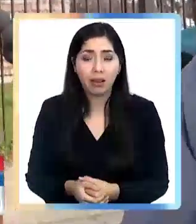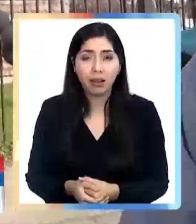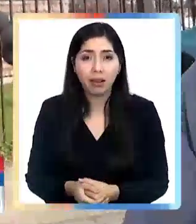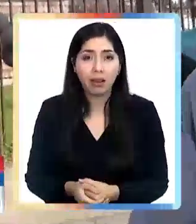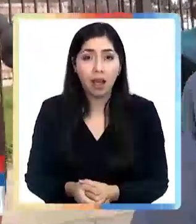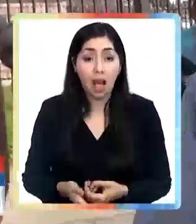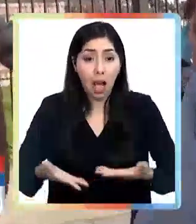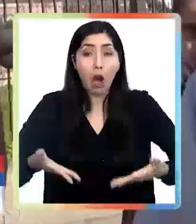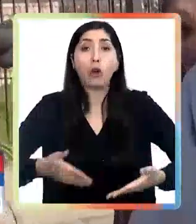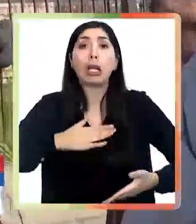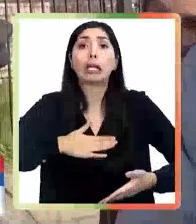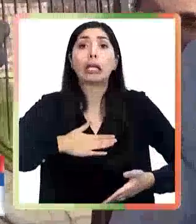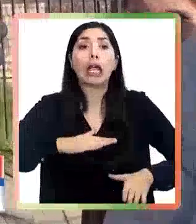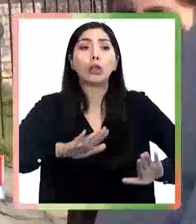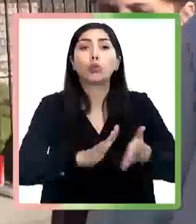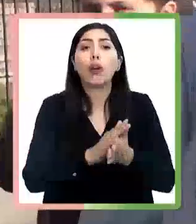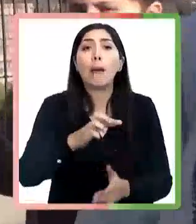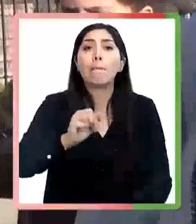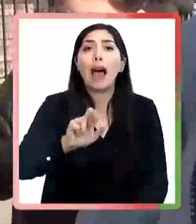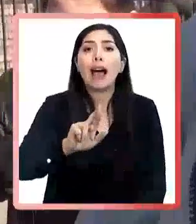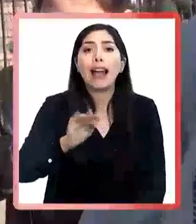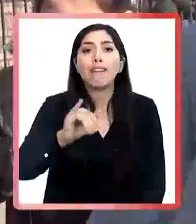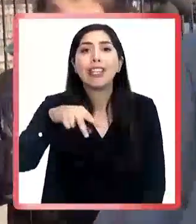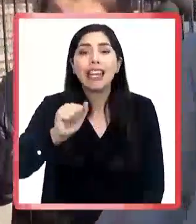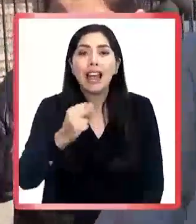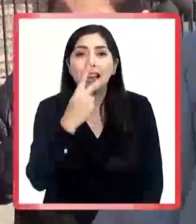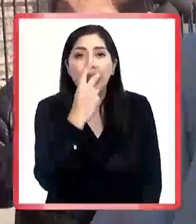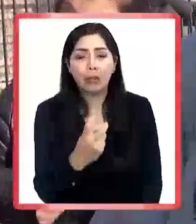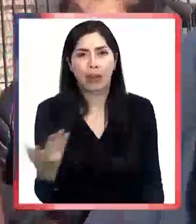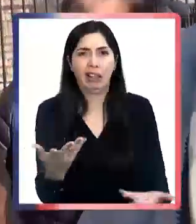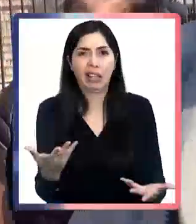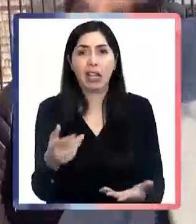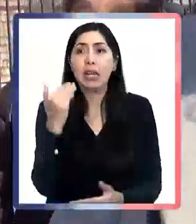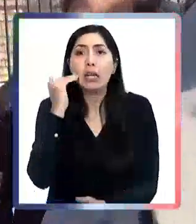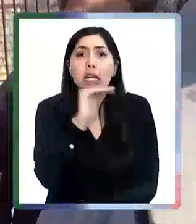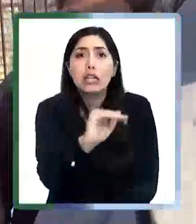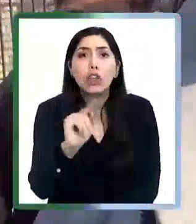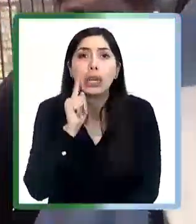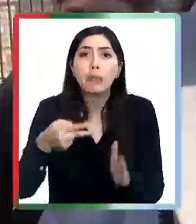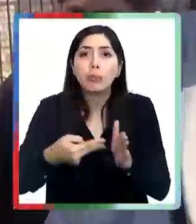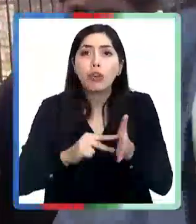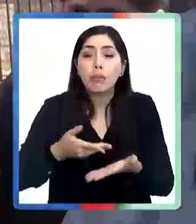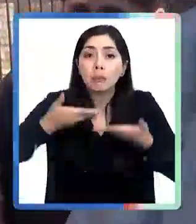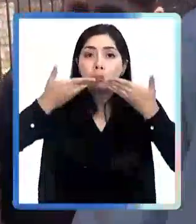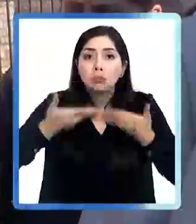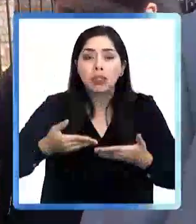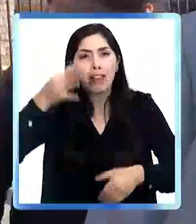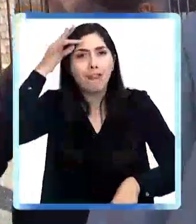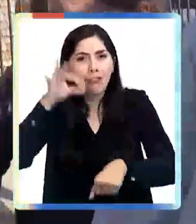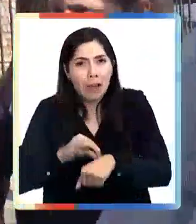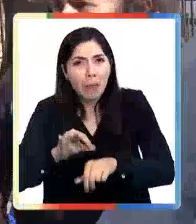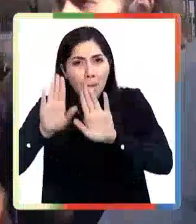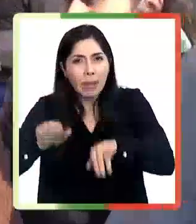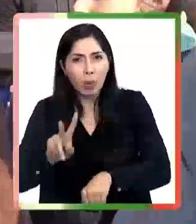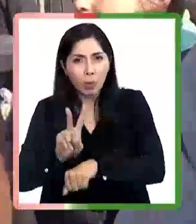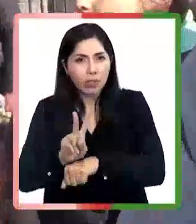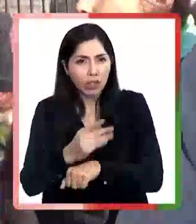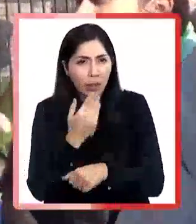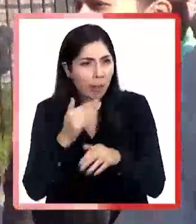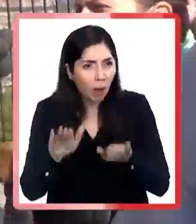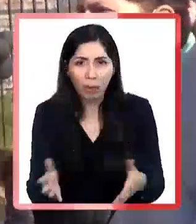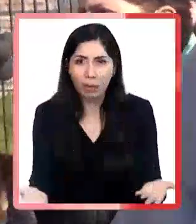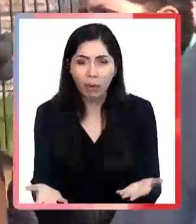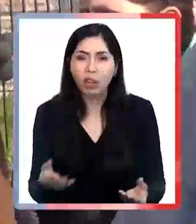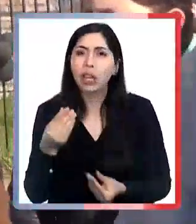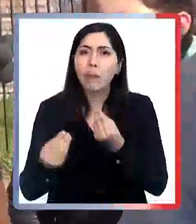Por eso ahora quieren ponernos estufa parafina. ¿Para qué? Para que los niños que tienen asma se enfermen. Los mismos profesores que sufren de asma. O sea,